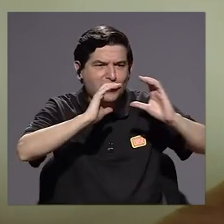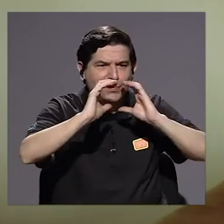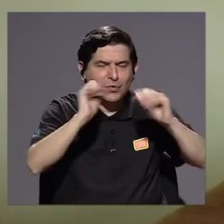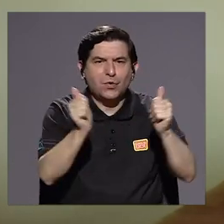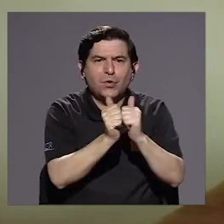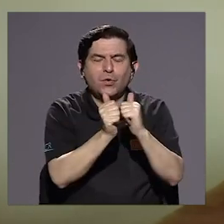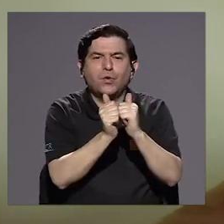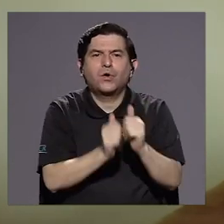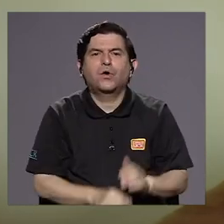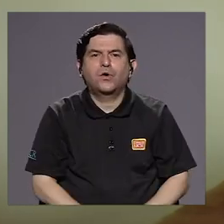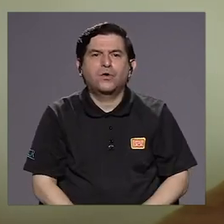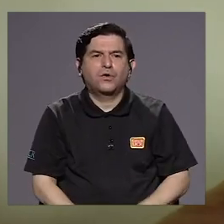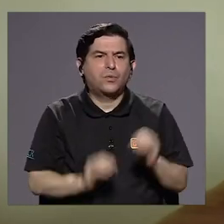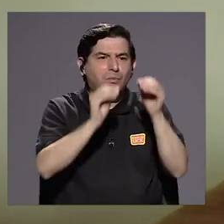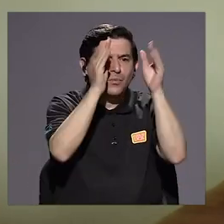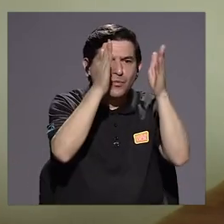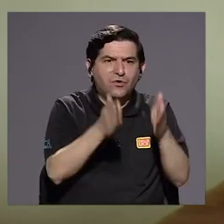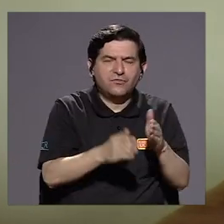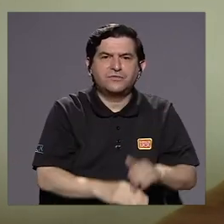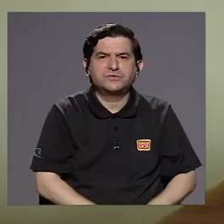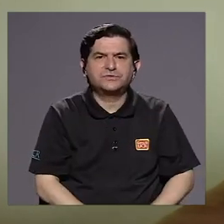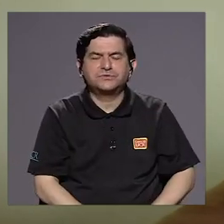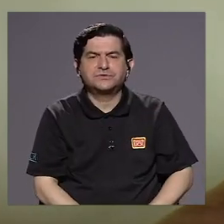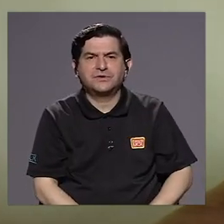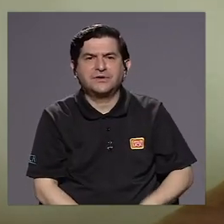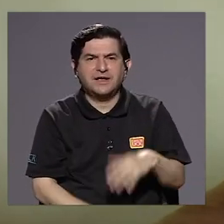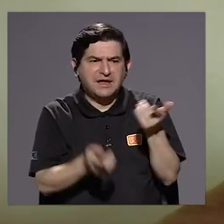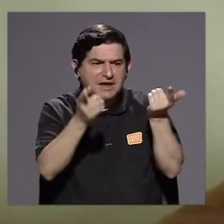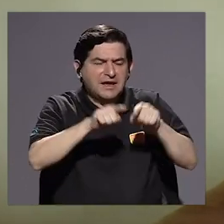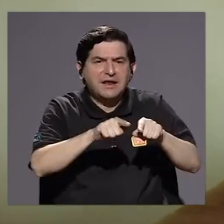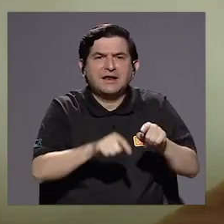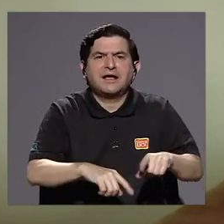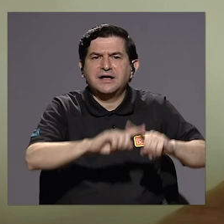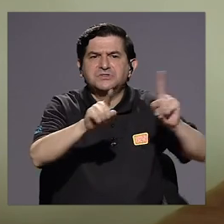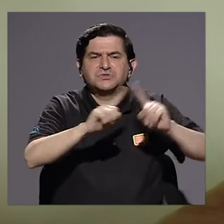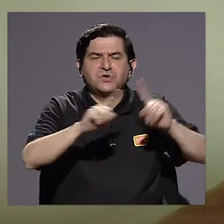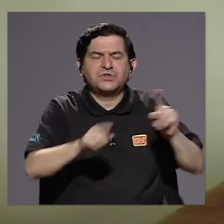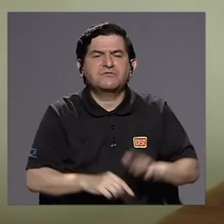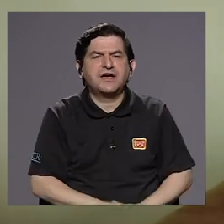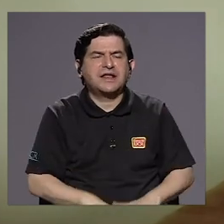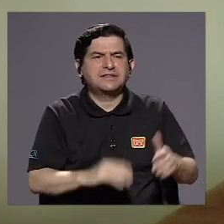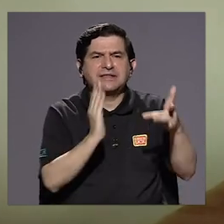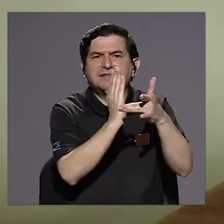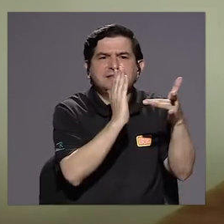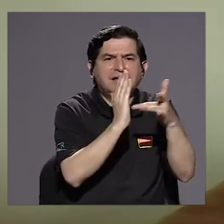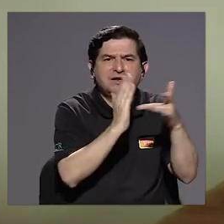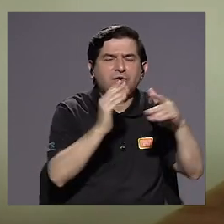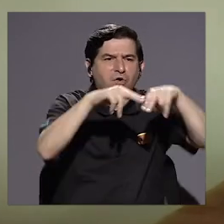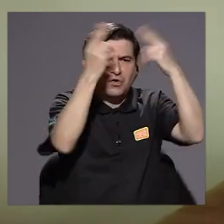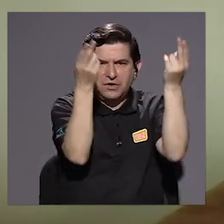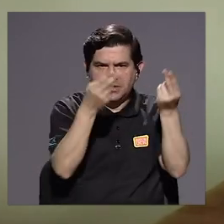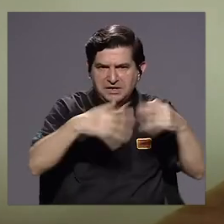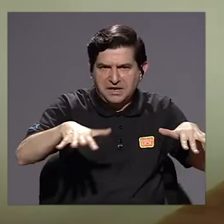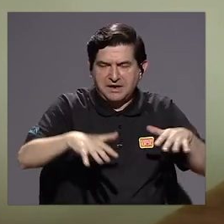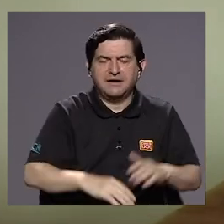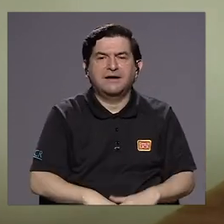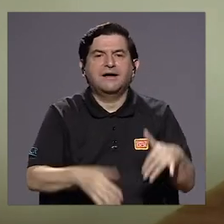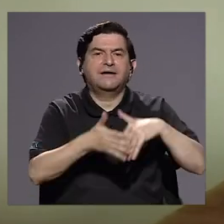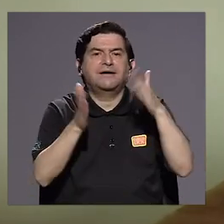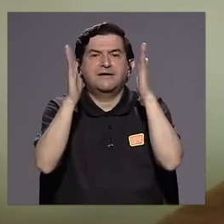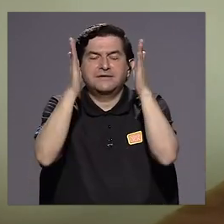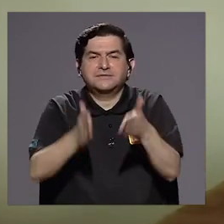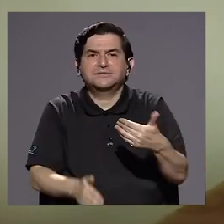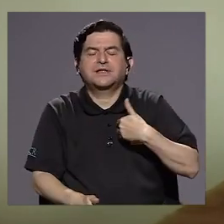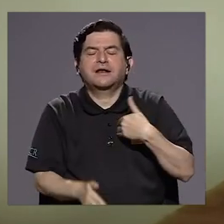con sus estudiantes a través de diferentes plataformas, a través de la virtualidad, los estudiantes